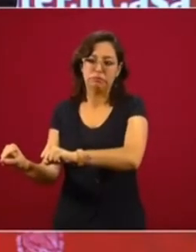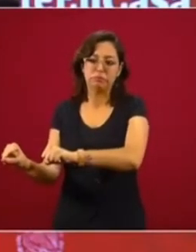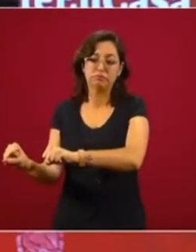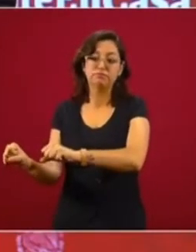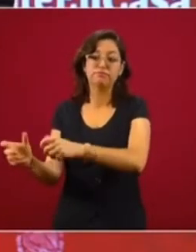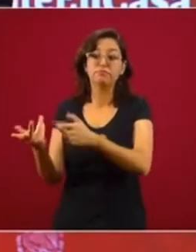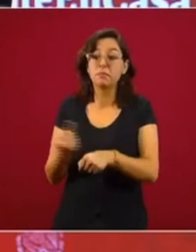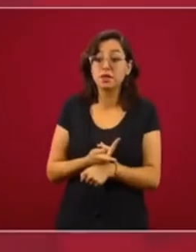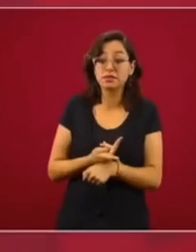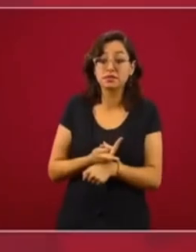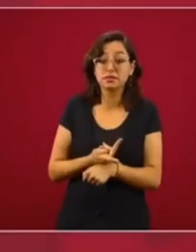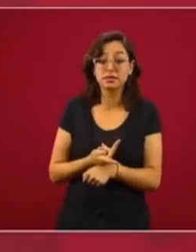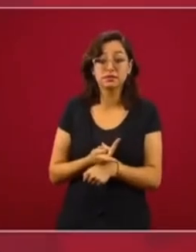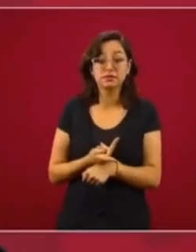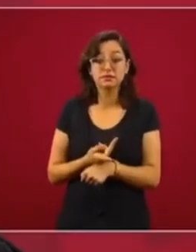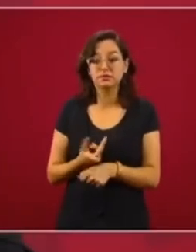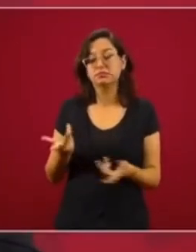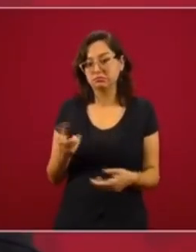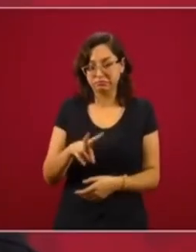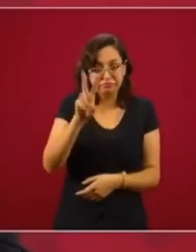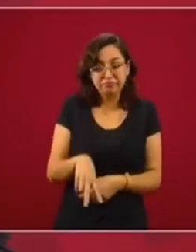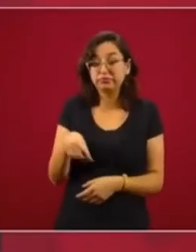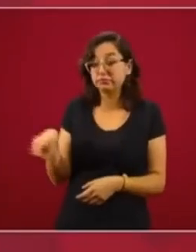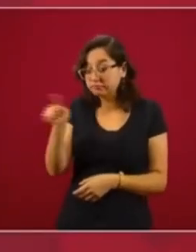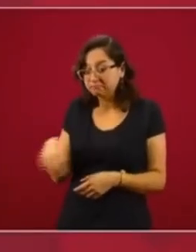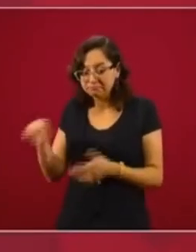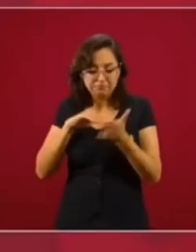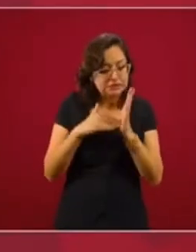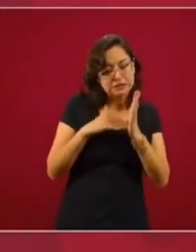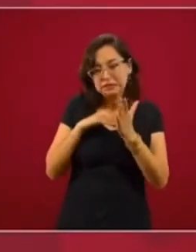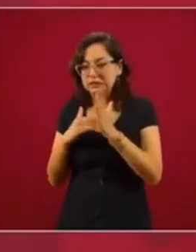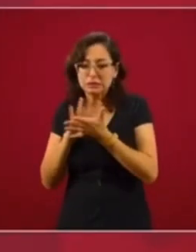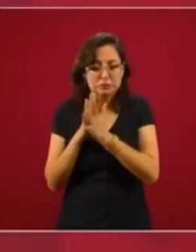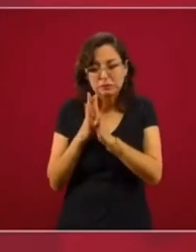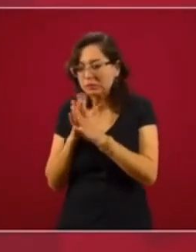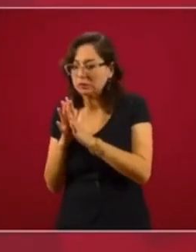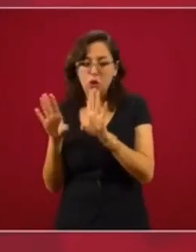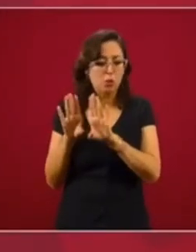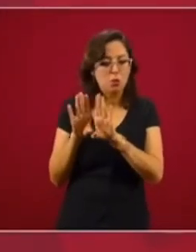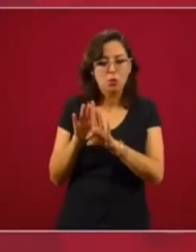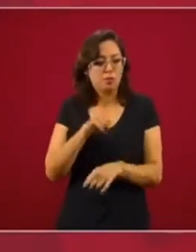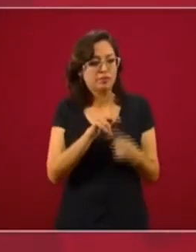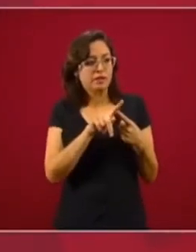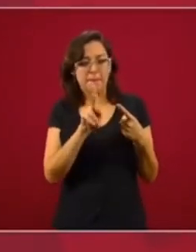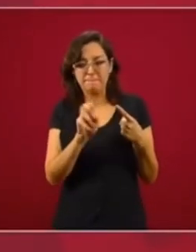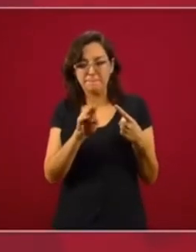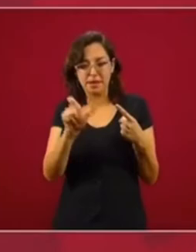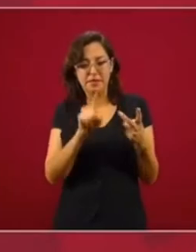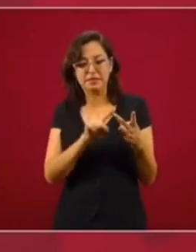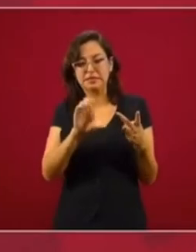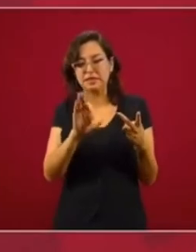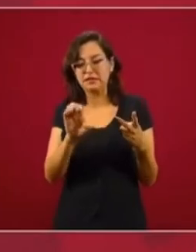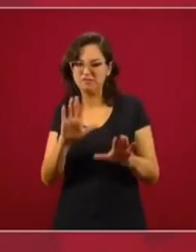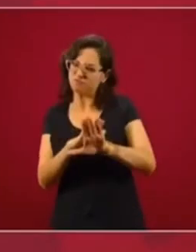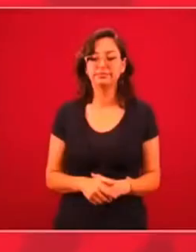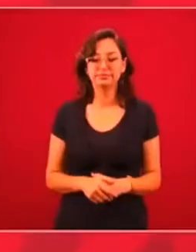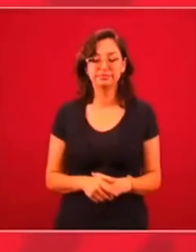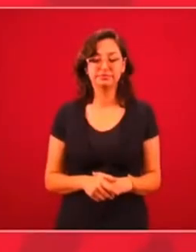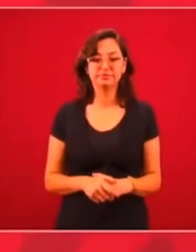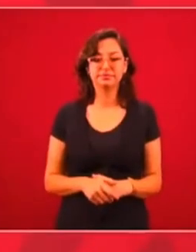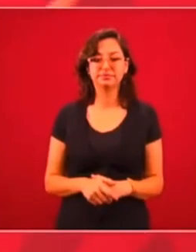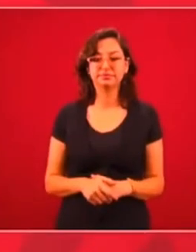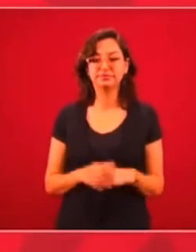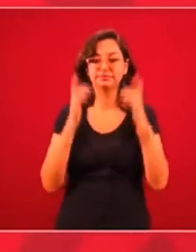y estaban conspirando para destruir a Pemex y a la Comisión Federal de Electricidad.